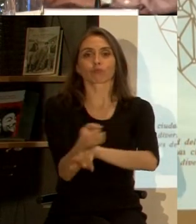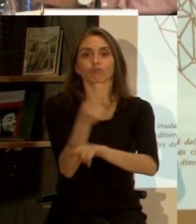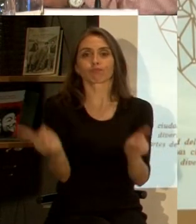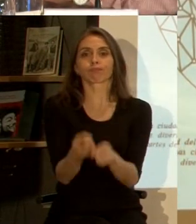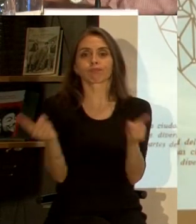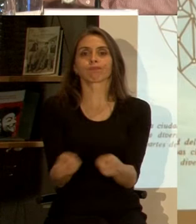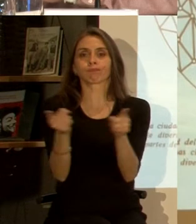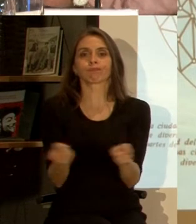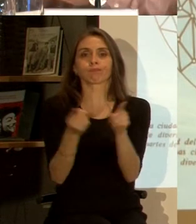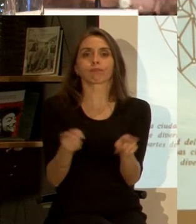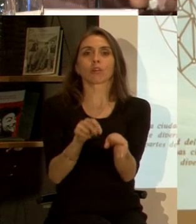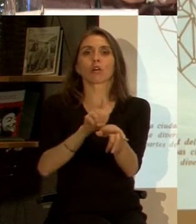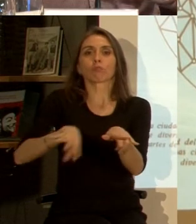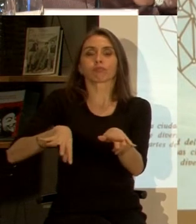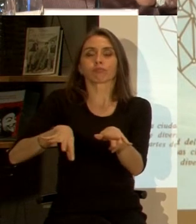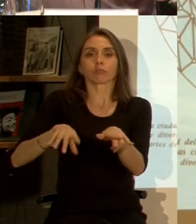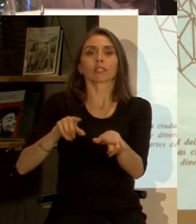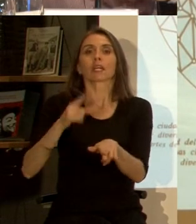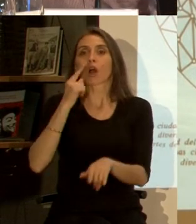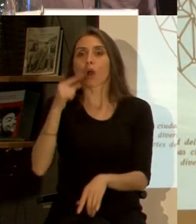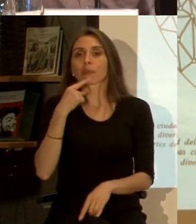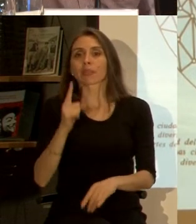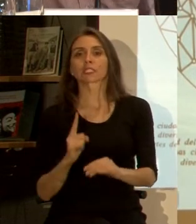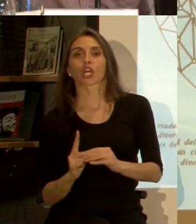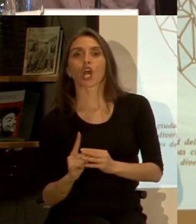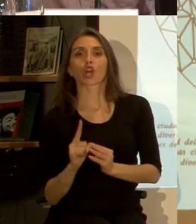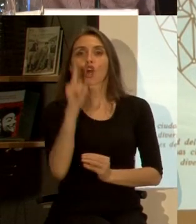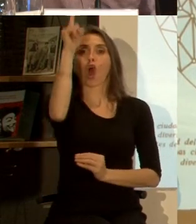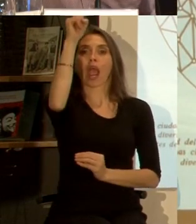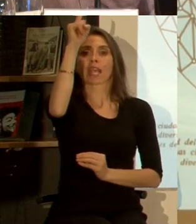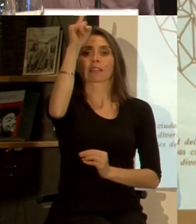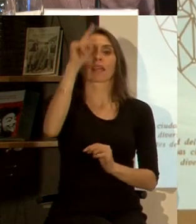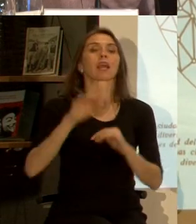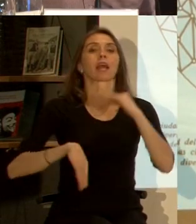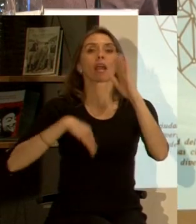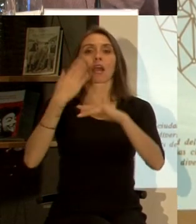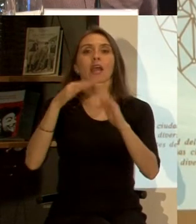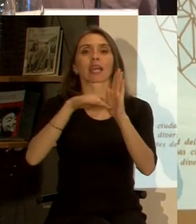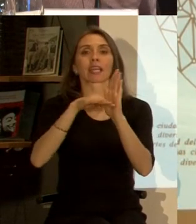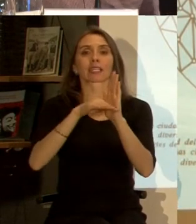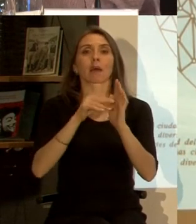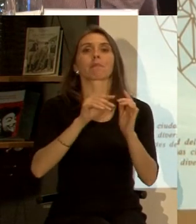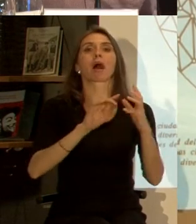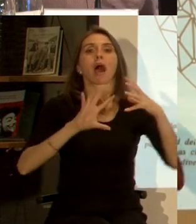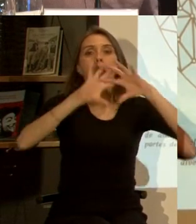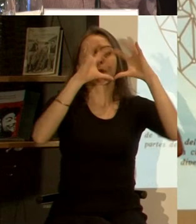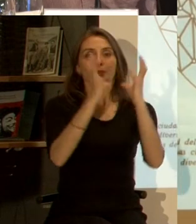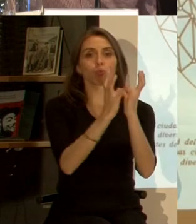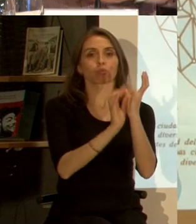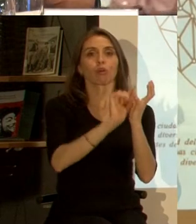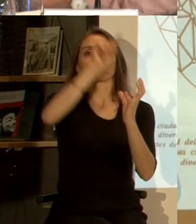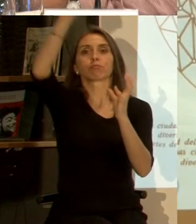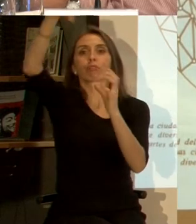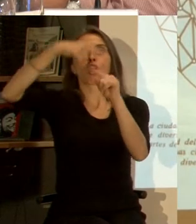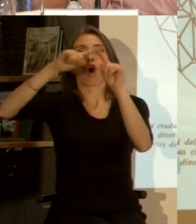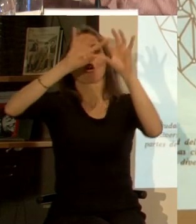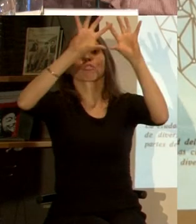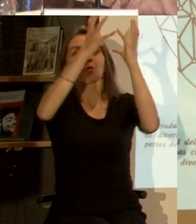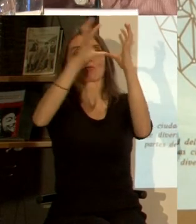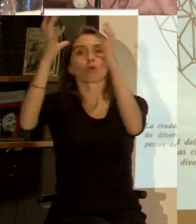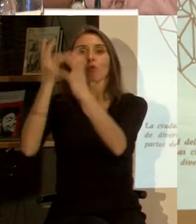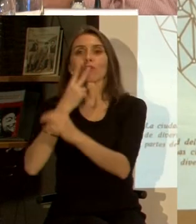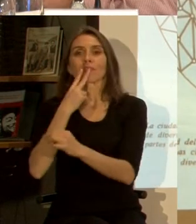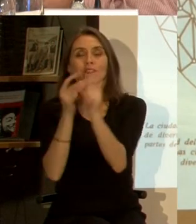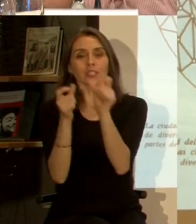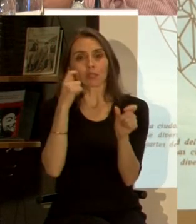a propulsión él habla del cohete porque luego del cohete ya la siguiente etapa es ir a poblar otros planetas digo entonces la